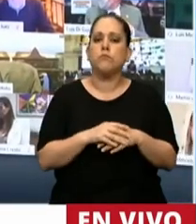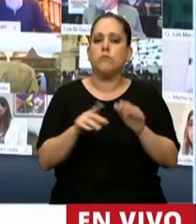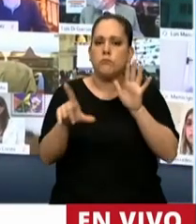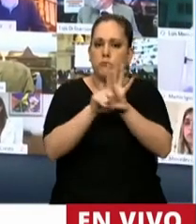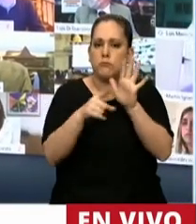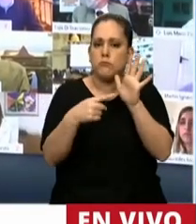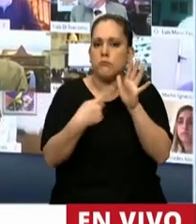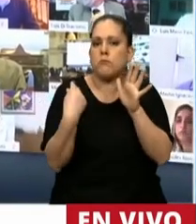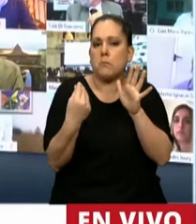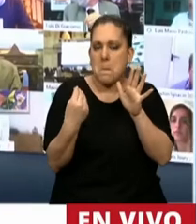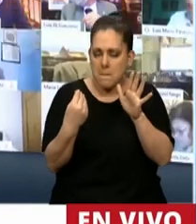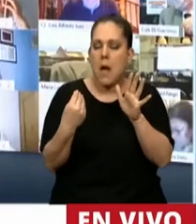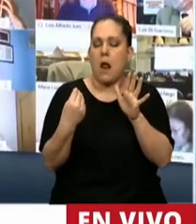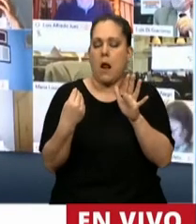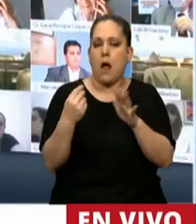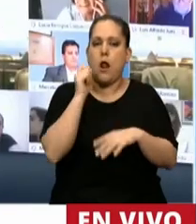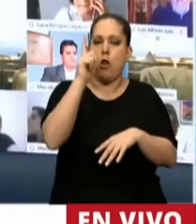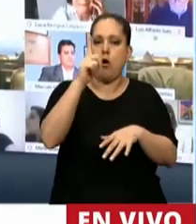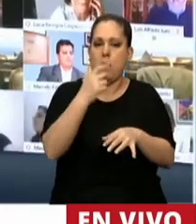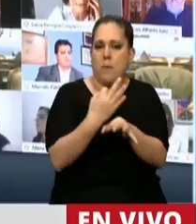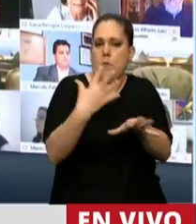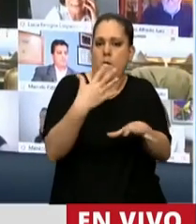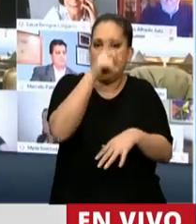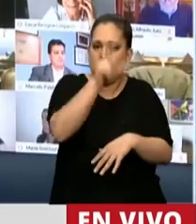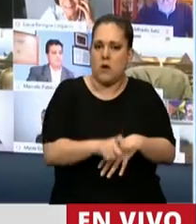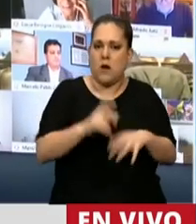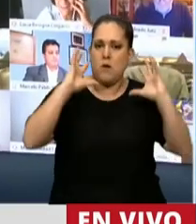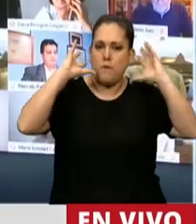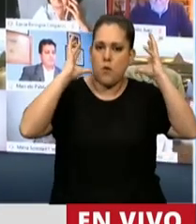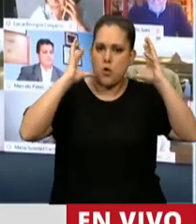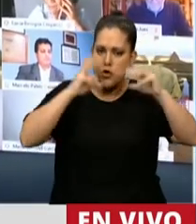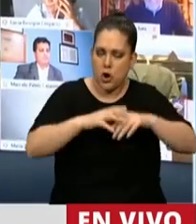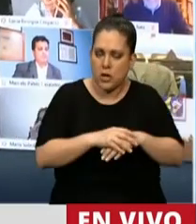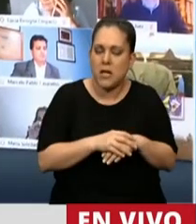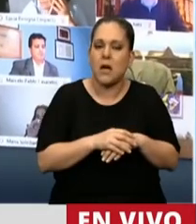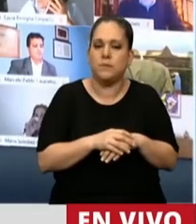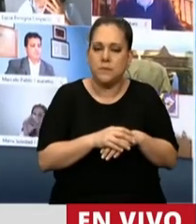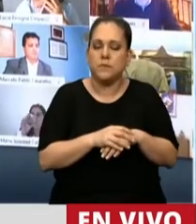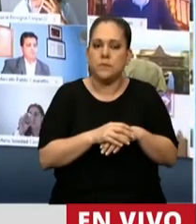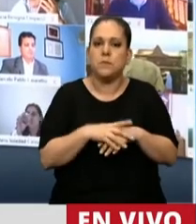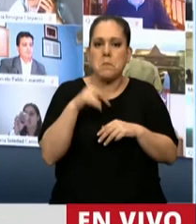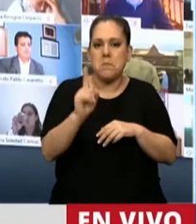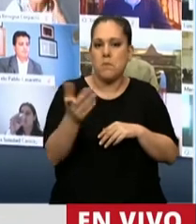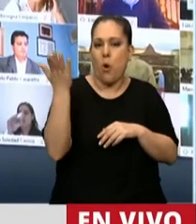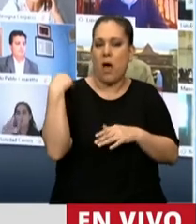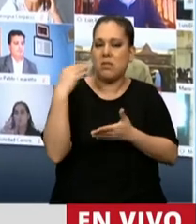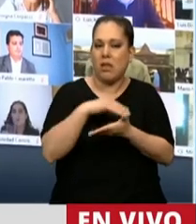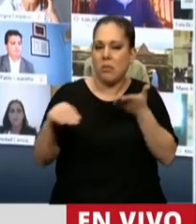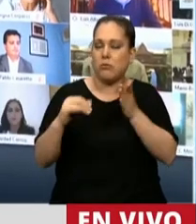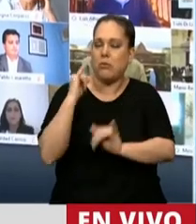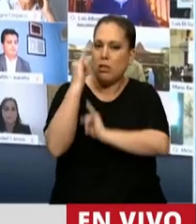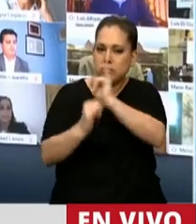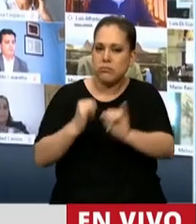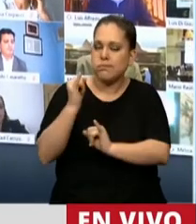general para el ejercicio profesional de la fonoideología, tal cual han dicho los colegas que me precedieron en el uso de la palabra.